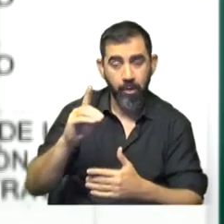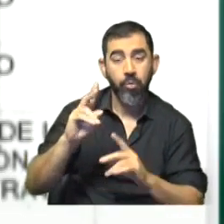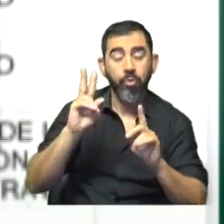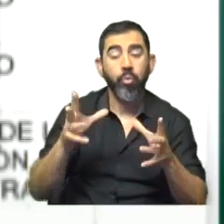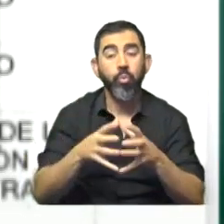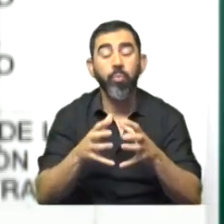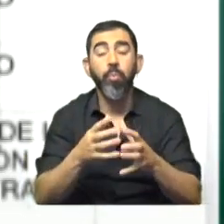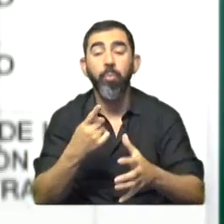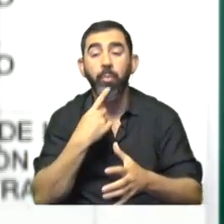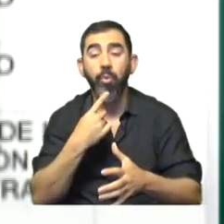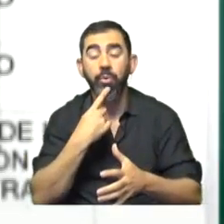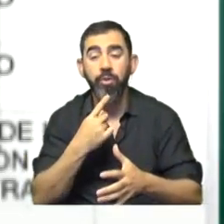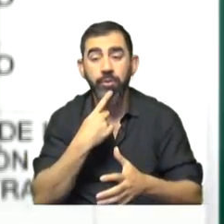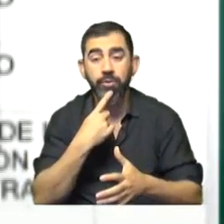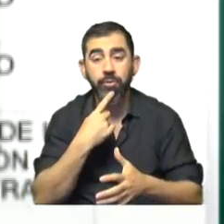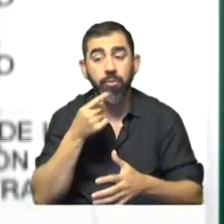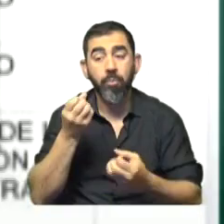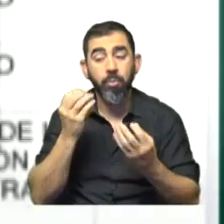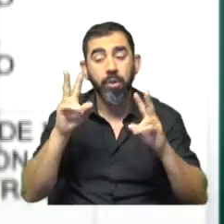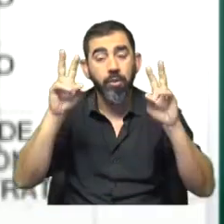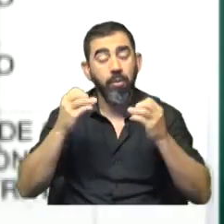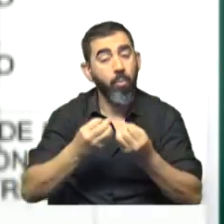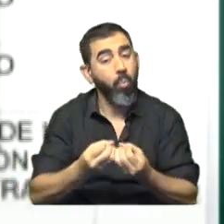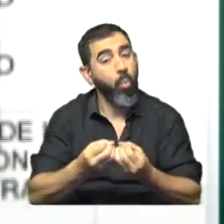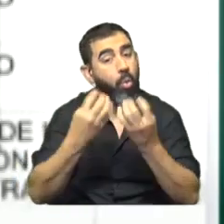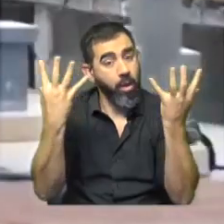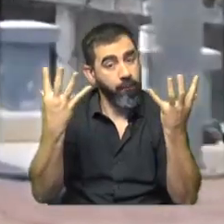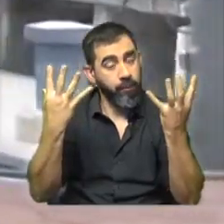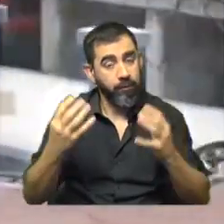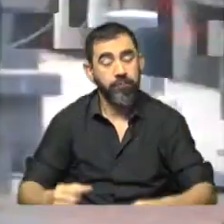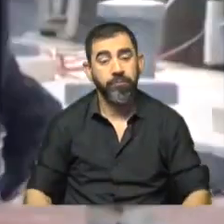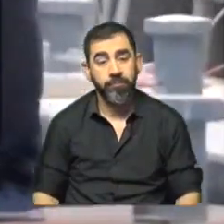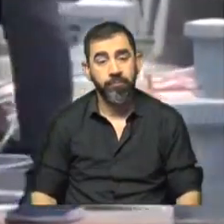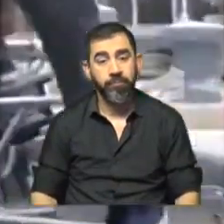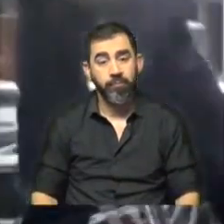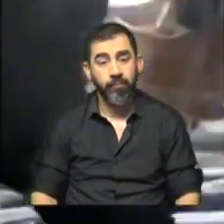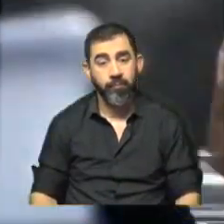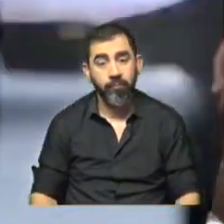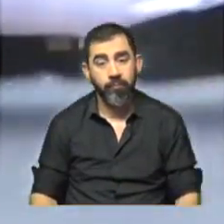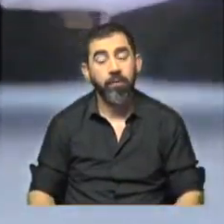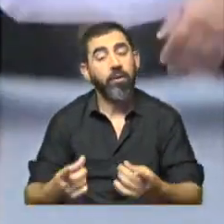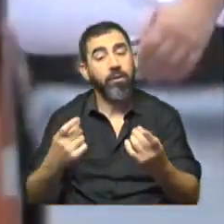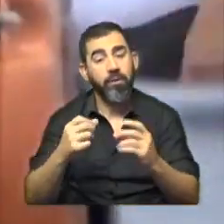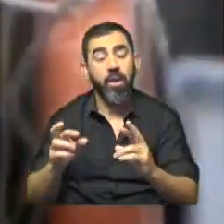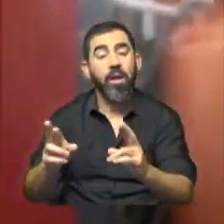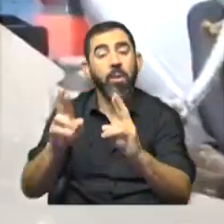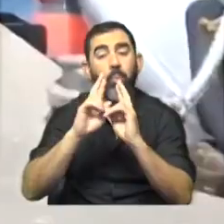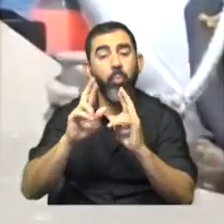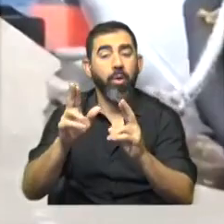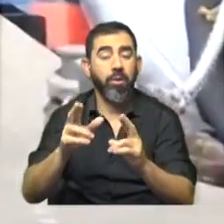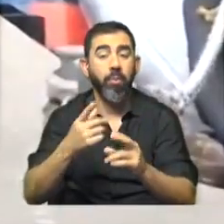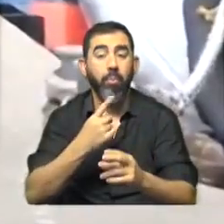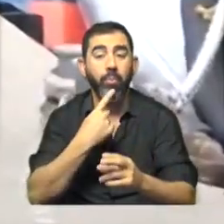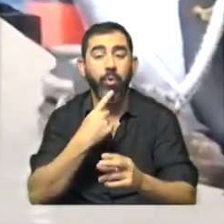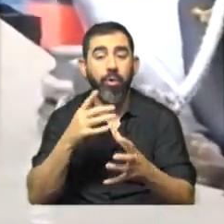política porque es un tema de una gravedad tan grande que sí, que merecerá alguna otra respuesta de nuestra fuerza